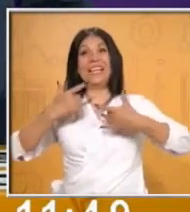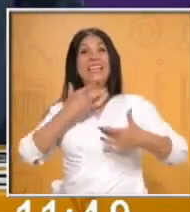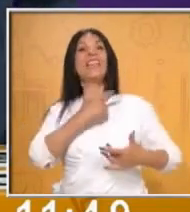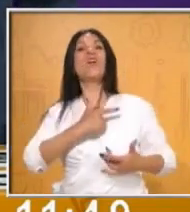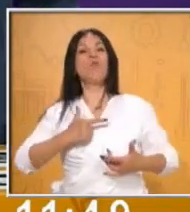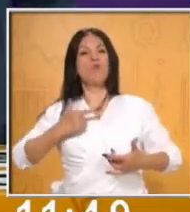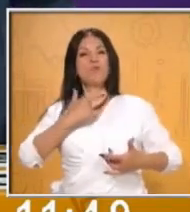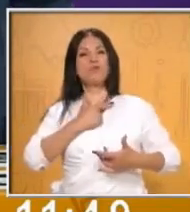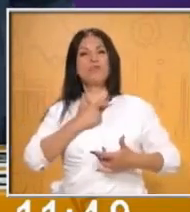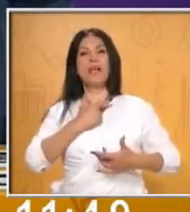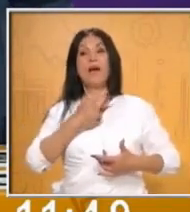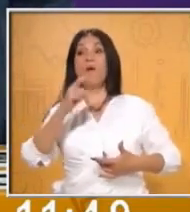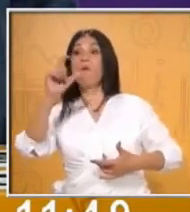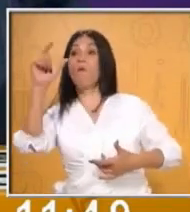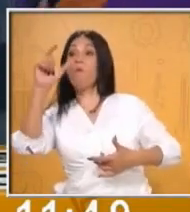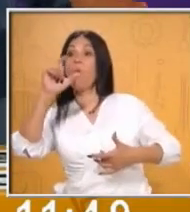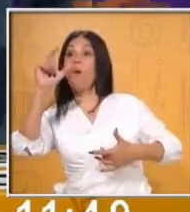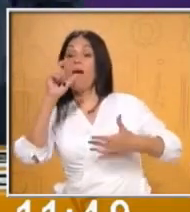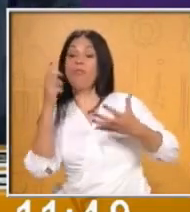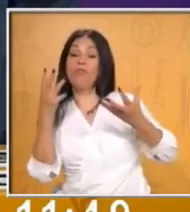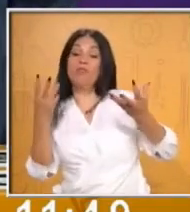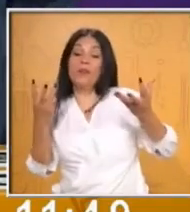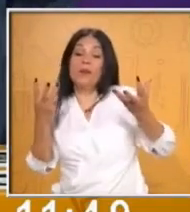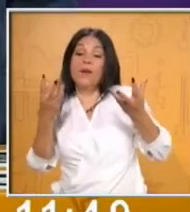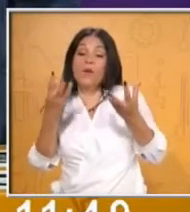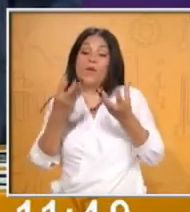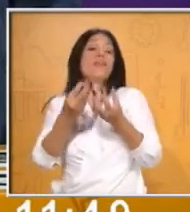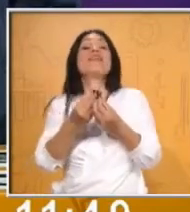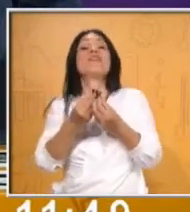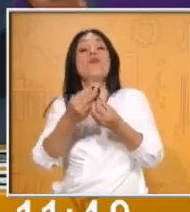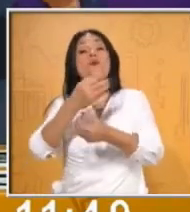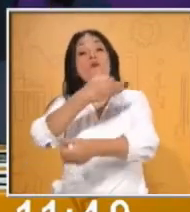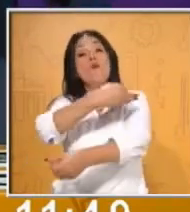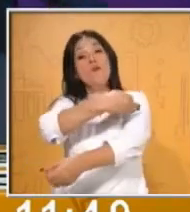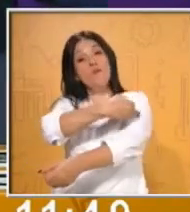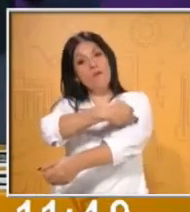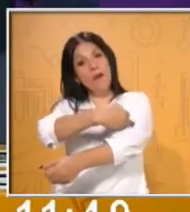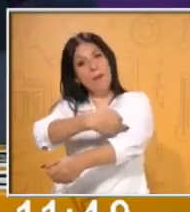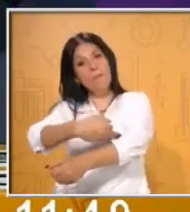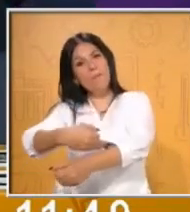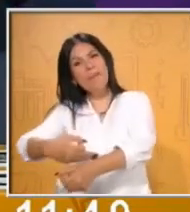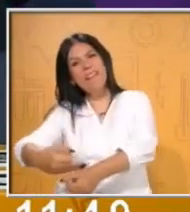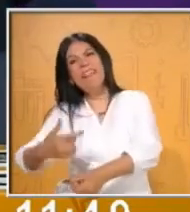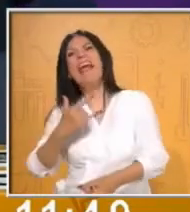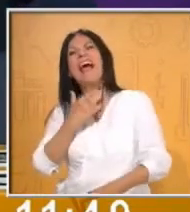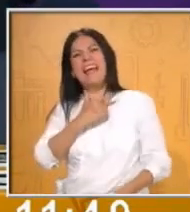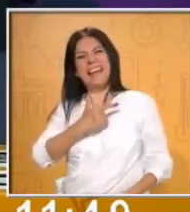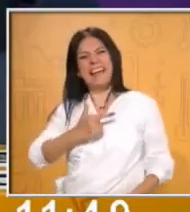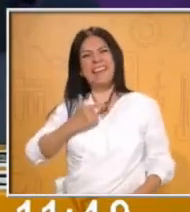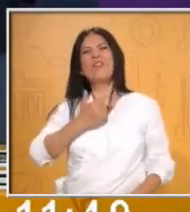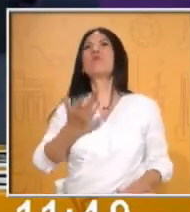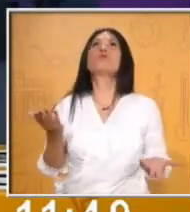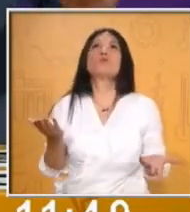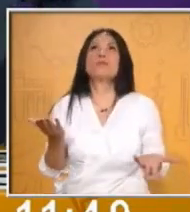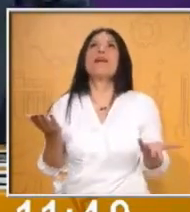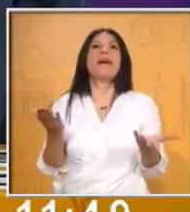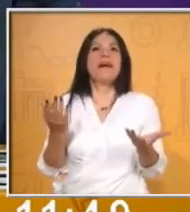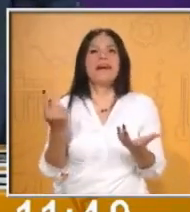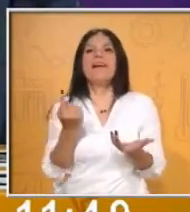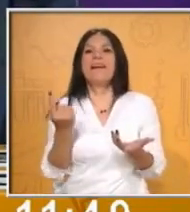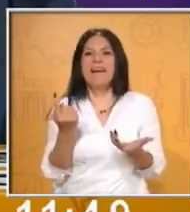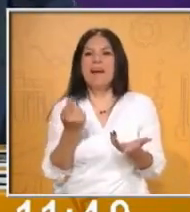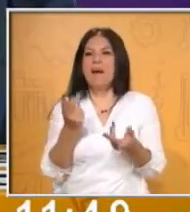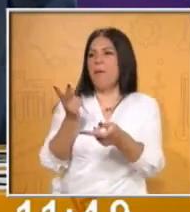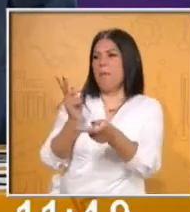gusta? Cuando llegan todos, cuando teníamos la oportunidad de reunirnos todos en familia, ¿qué era lo que más